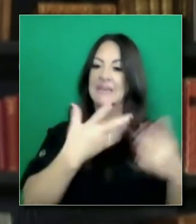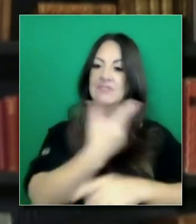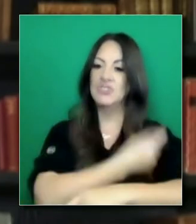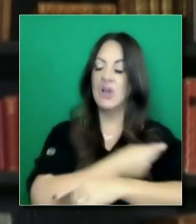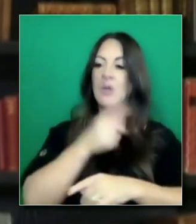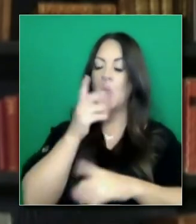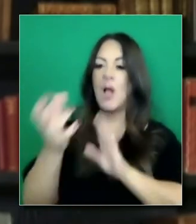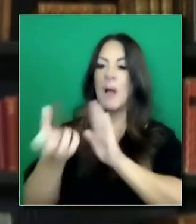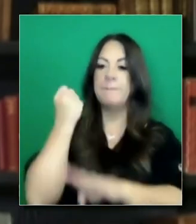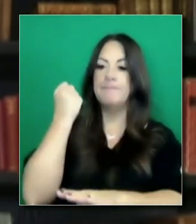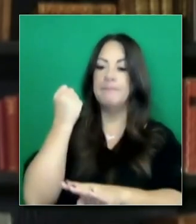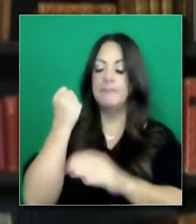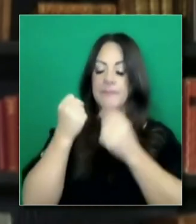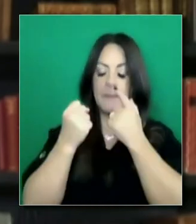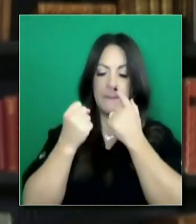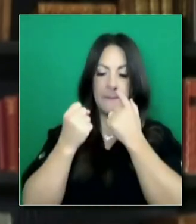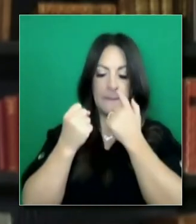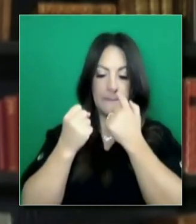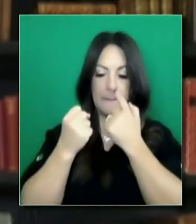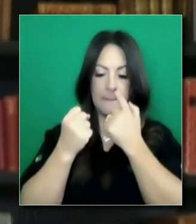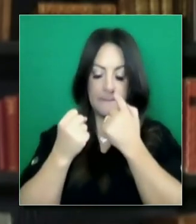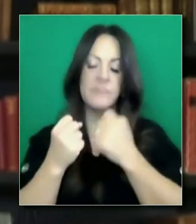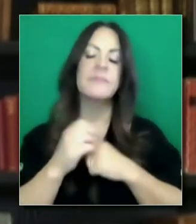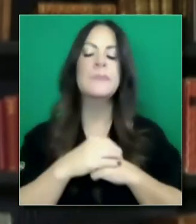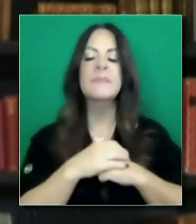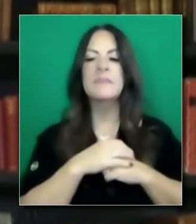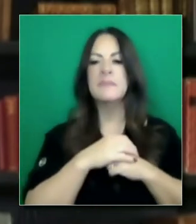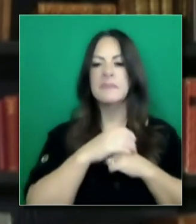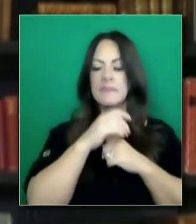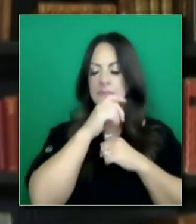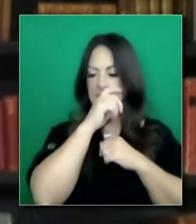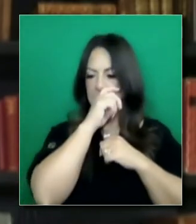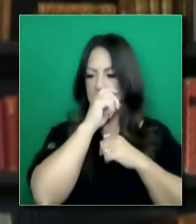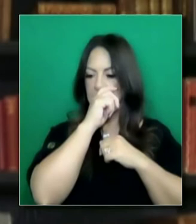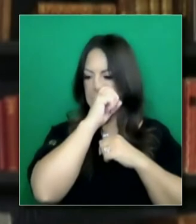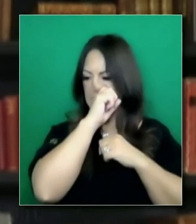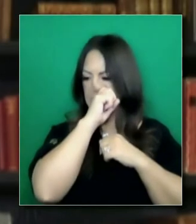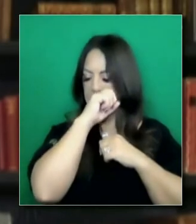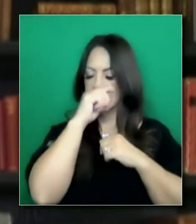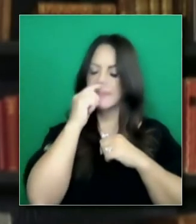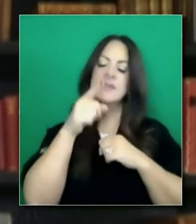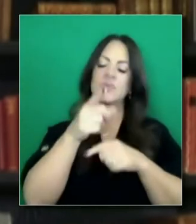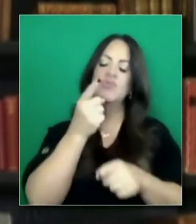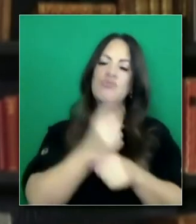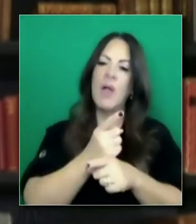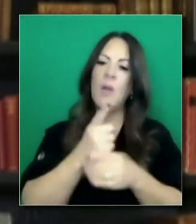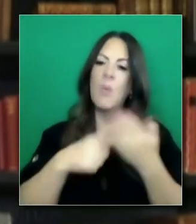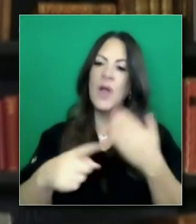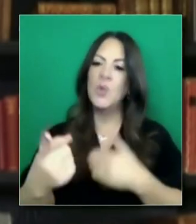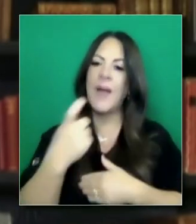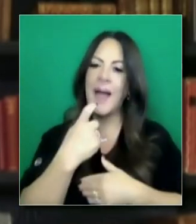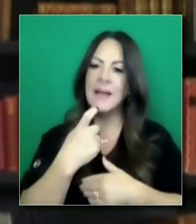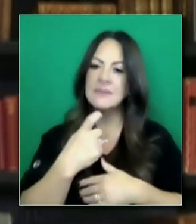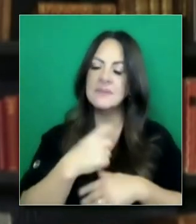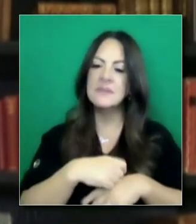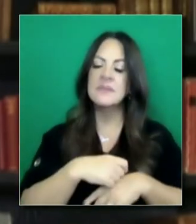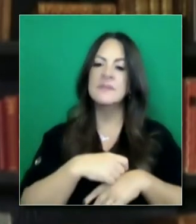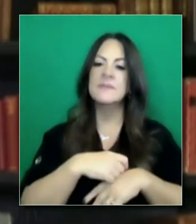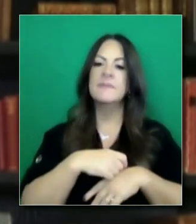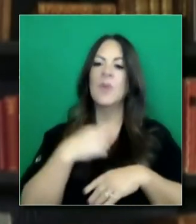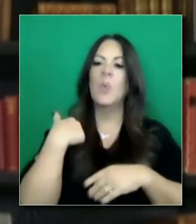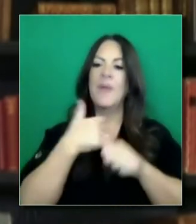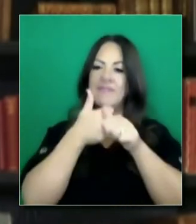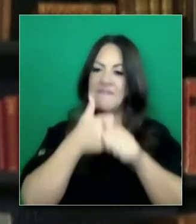eso. Nosotros vamos a ser agresivos aquí, pero usted no está equivocado en su pregunta porque al